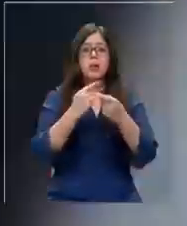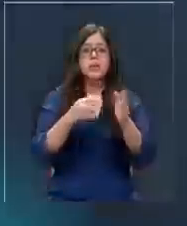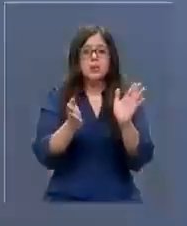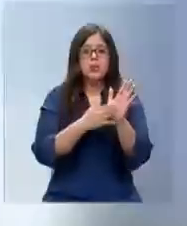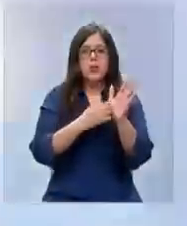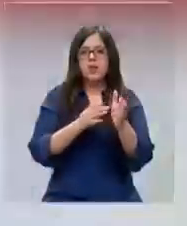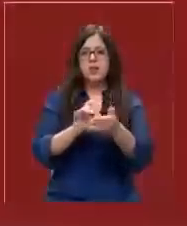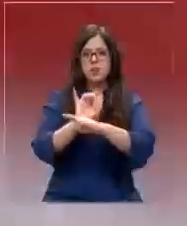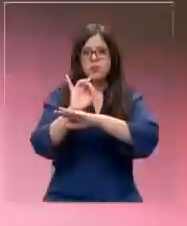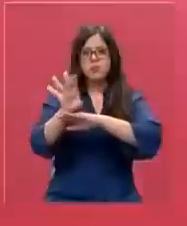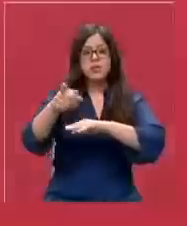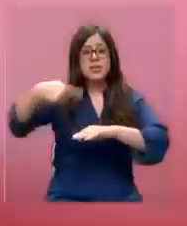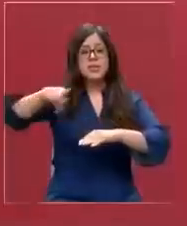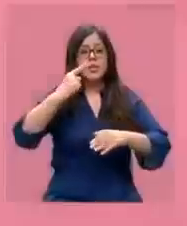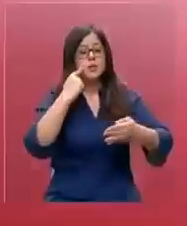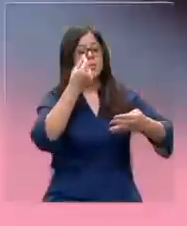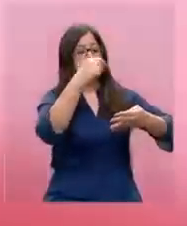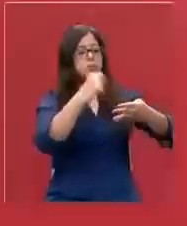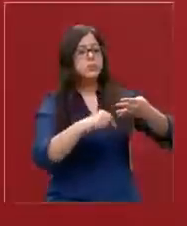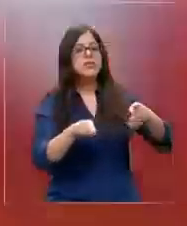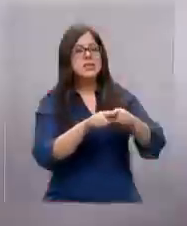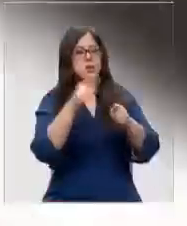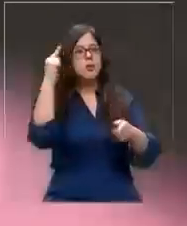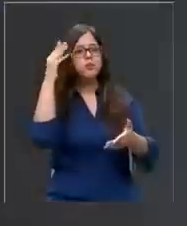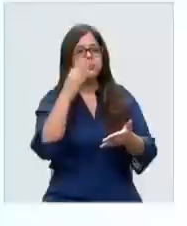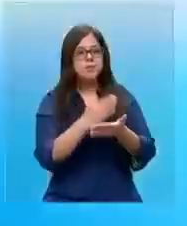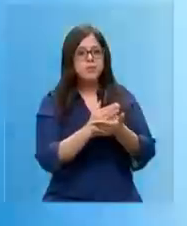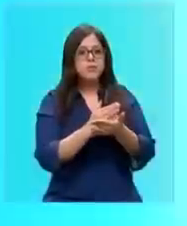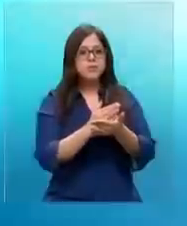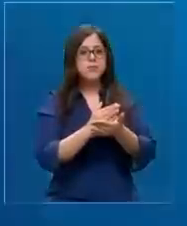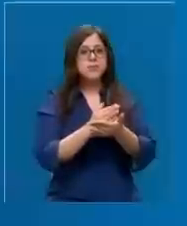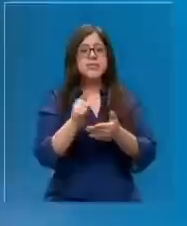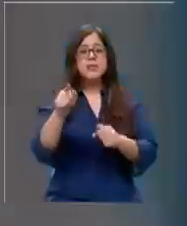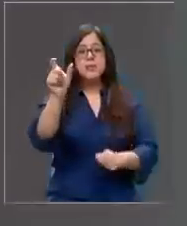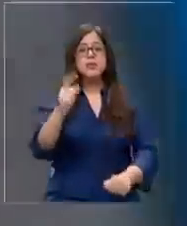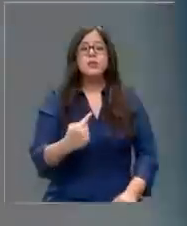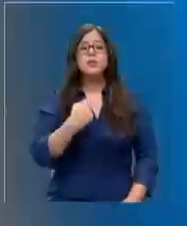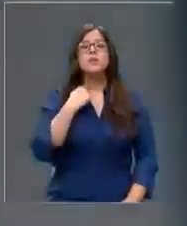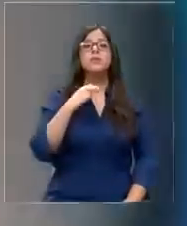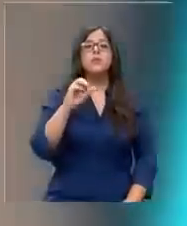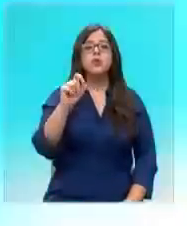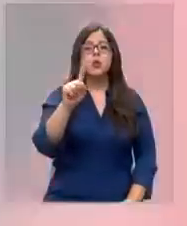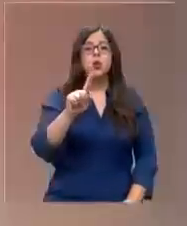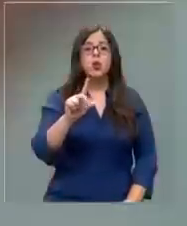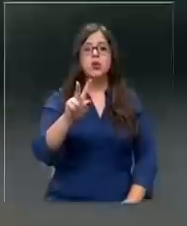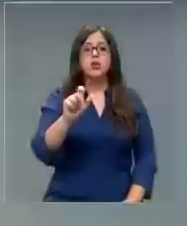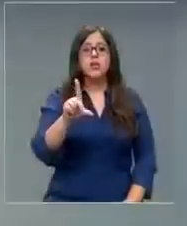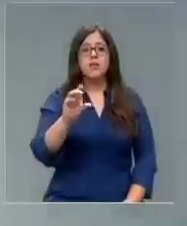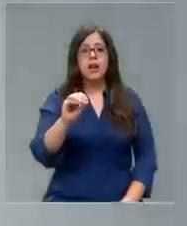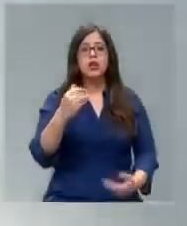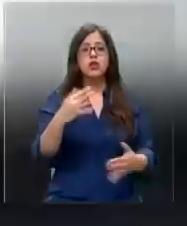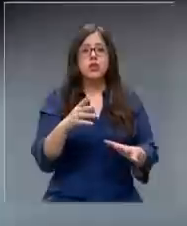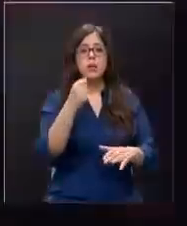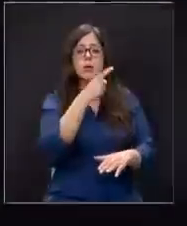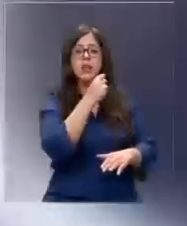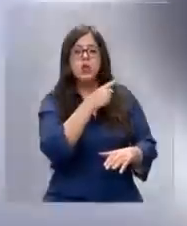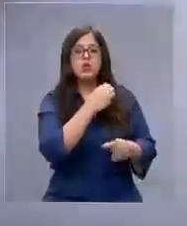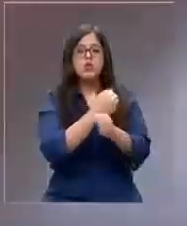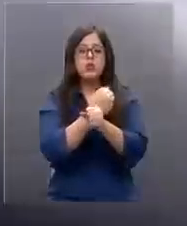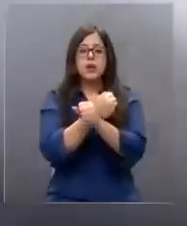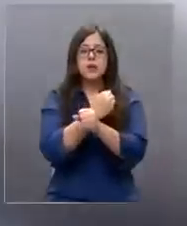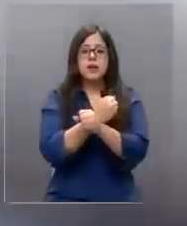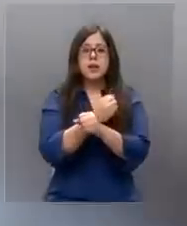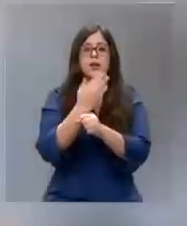antecedentes. Indicaron que los evaluarían para tomar medidas. Por su parte, el afectado Osvaldo Carvajal formalizó lo ocurrido con denuncias en